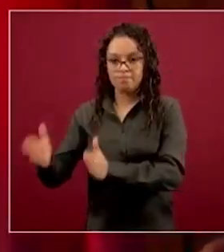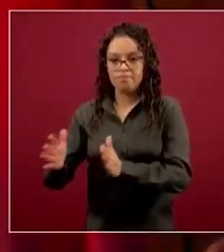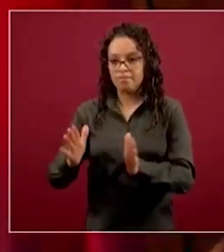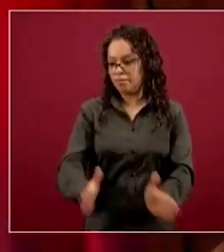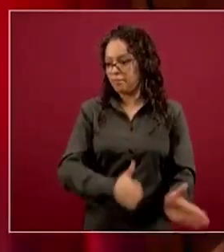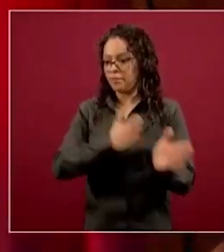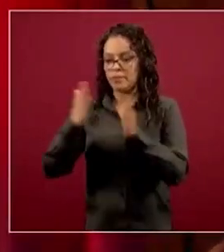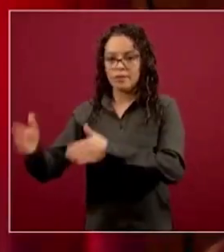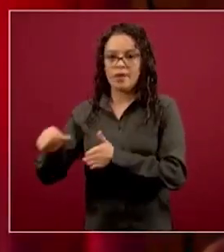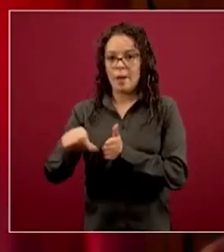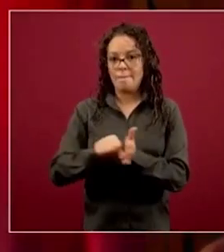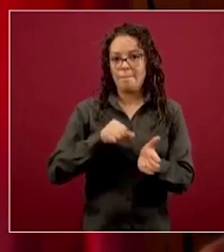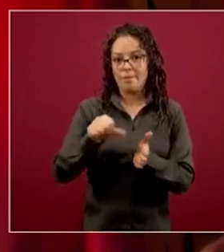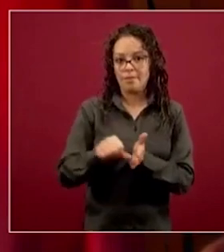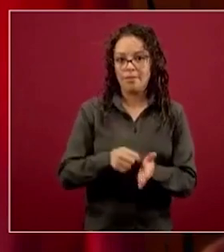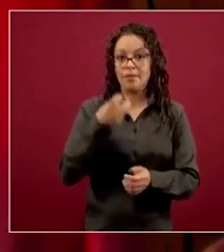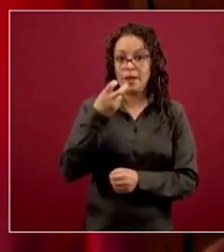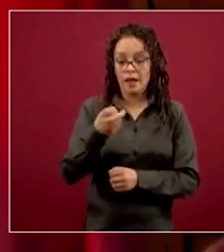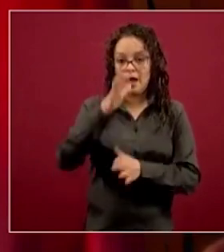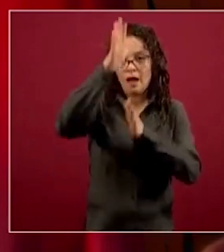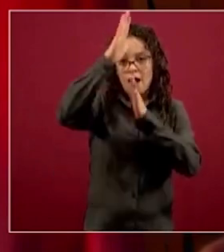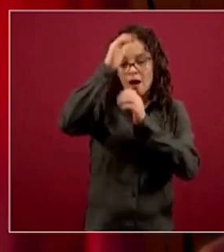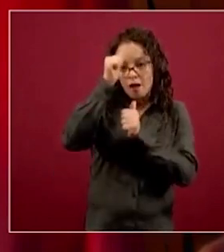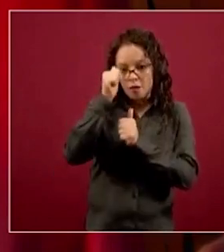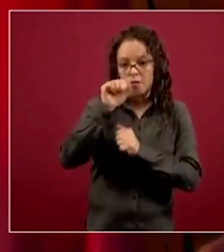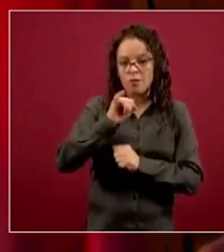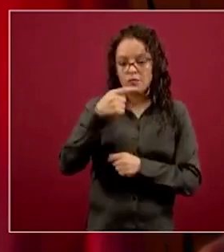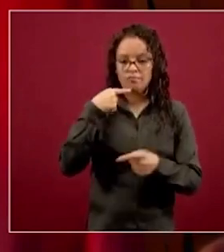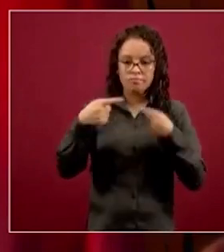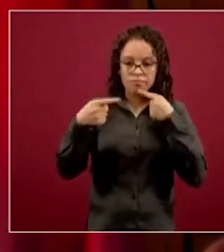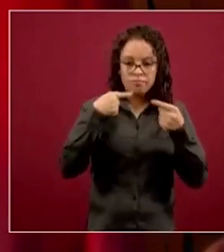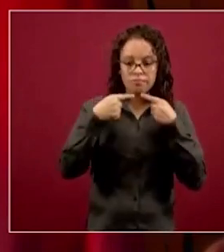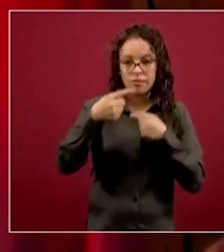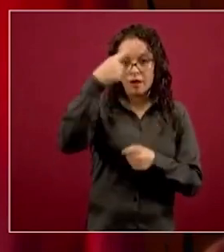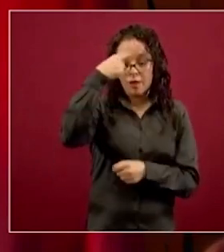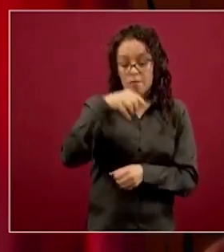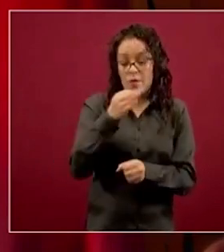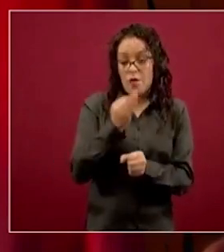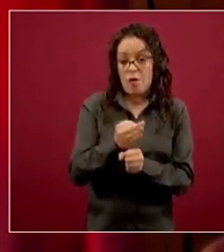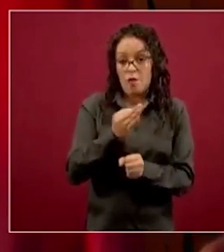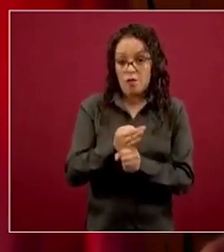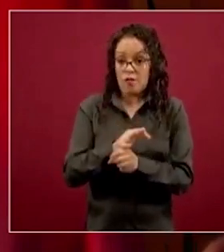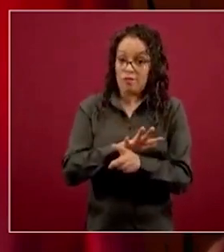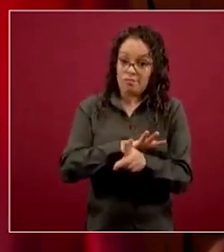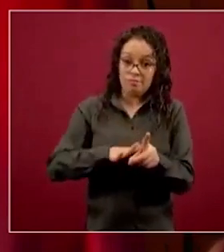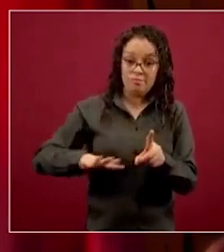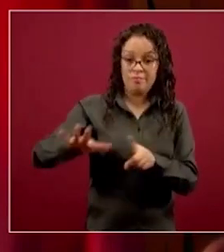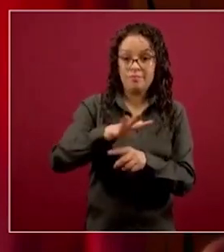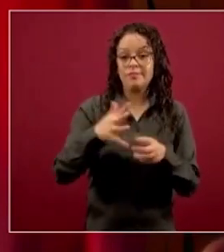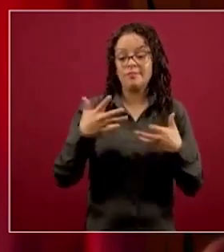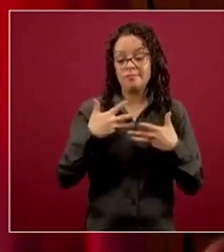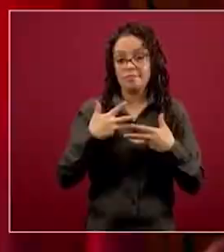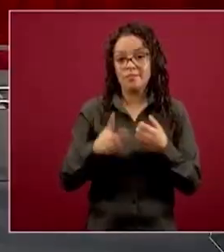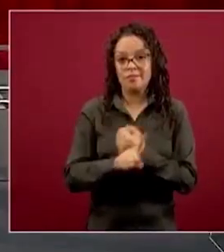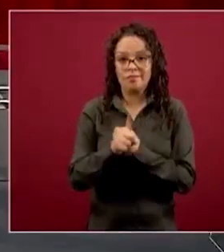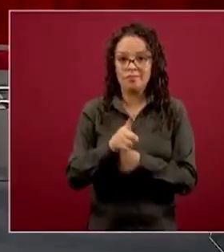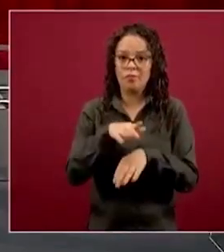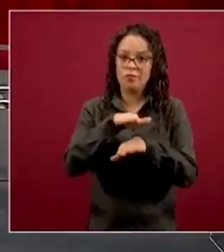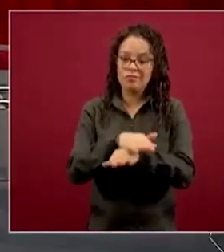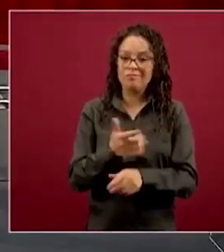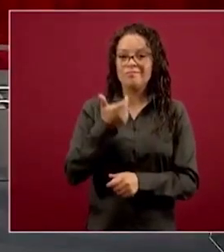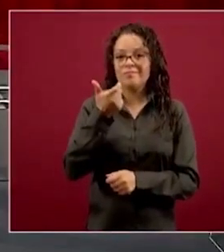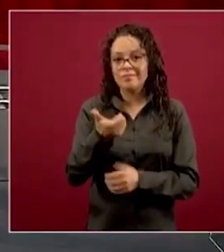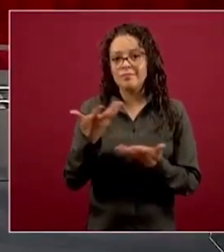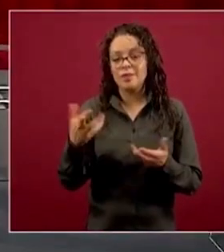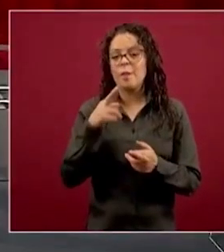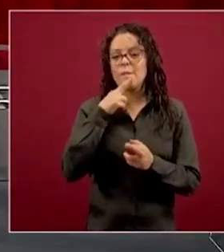solidario para estos momentos en los que la entidad financiera simplemente recorrió los meses.